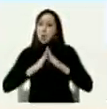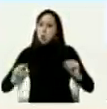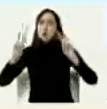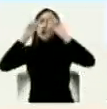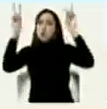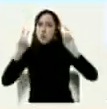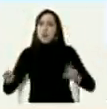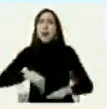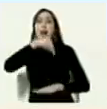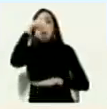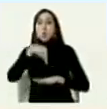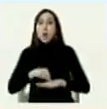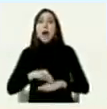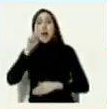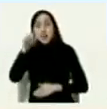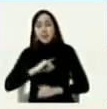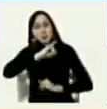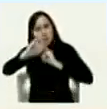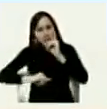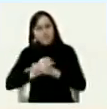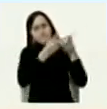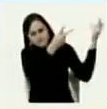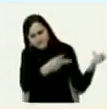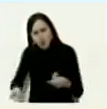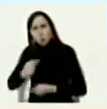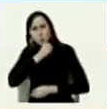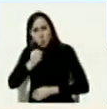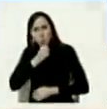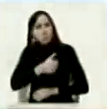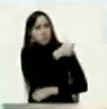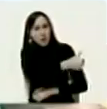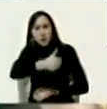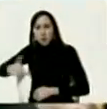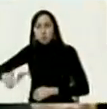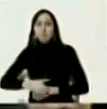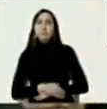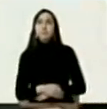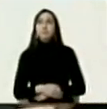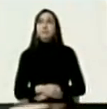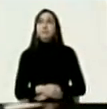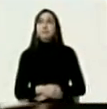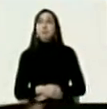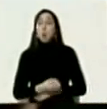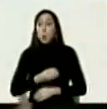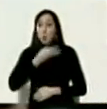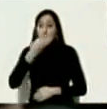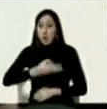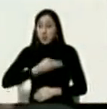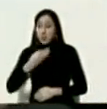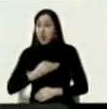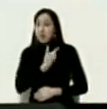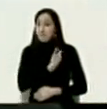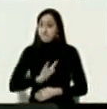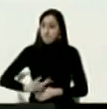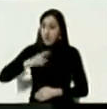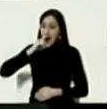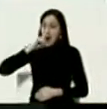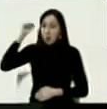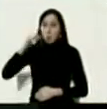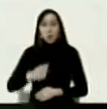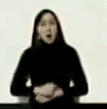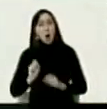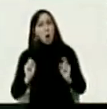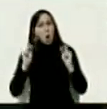nacionales e internacionales bienvenidos y bienvenidas así es muy buenas tardes presidente en esta